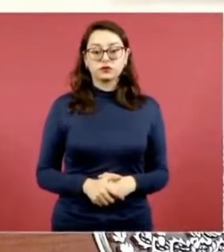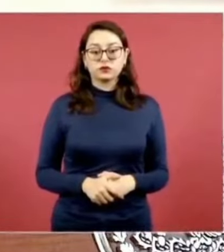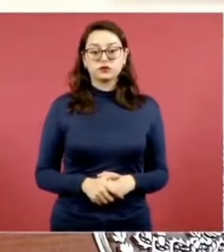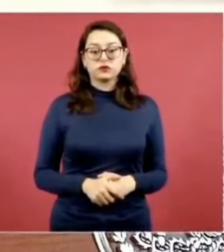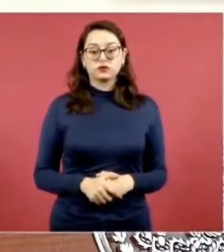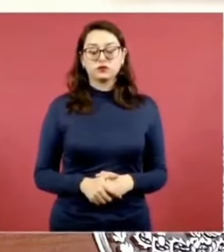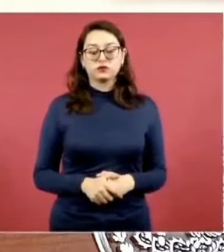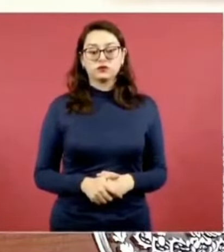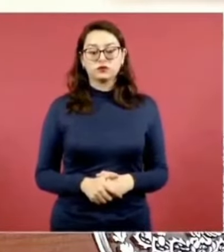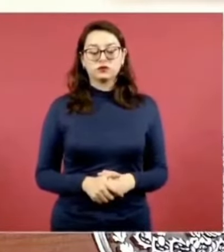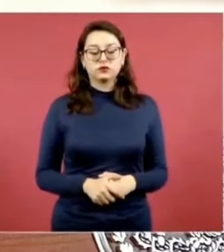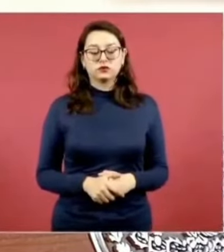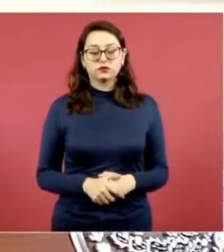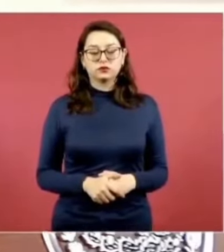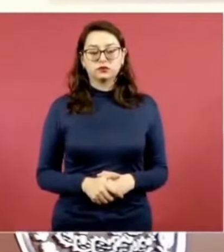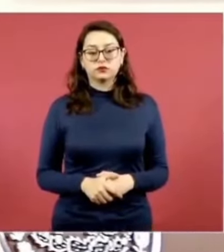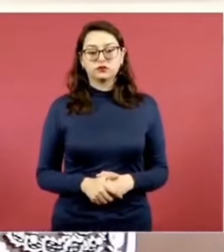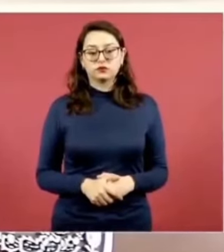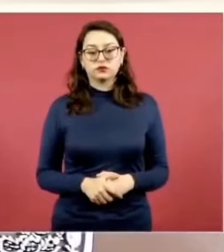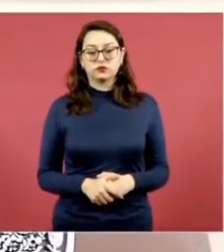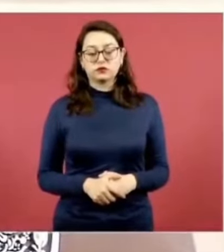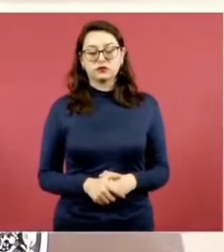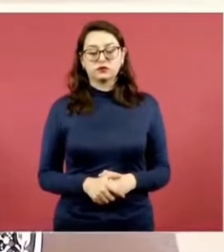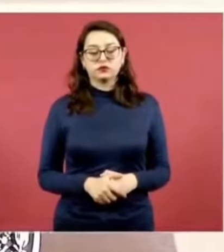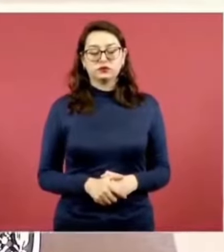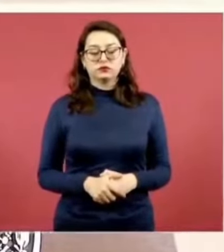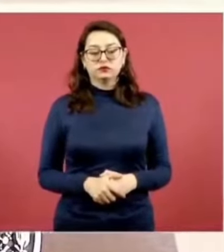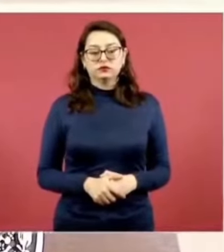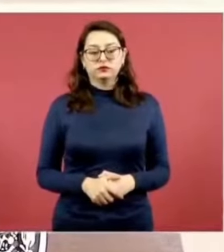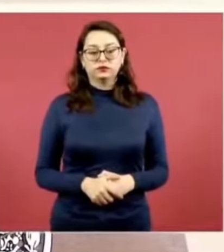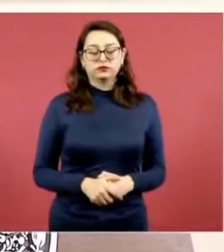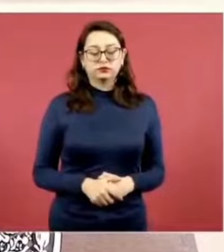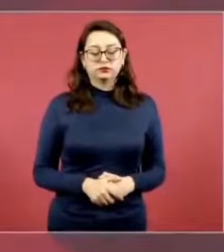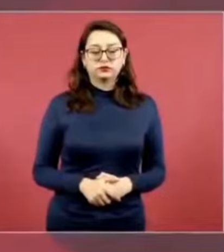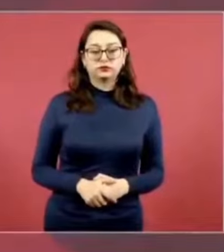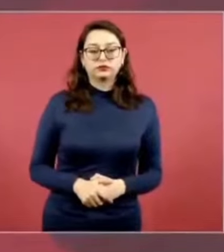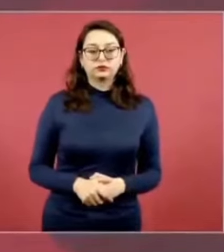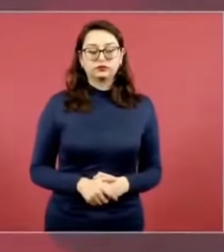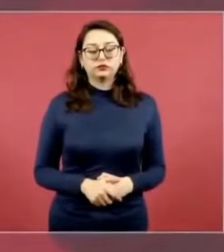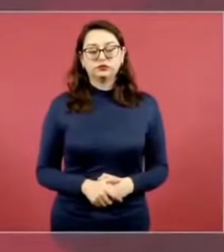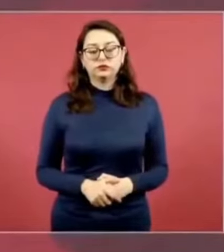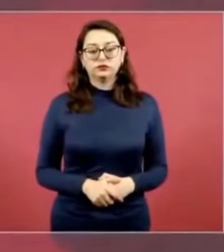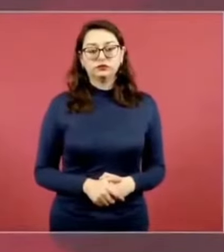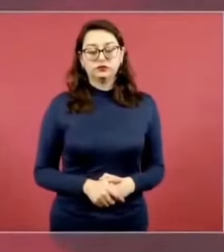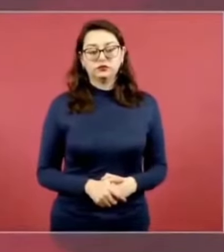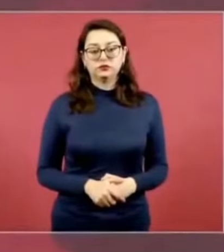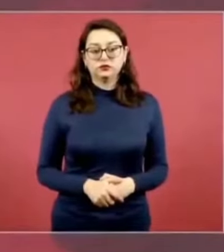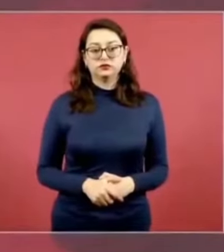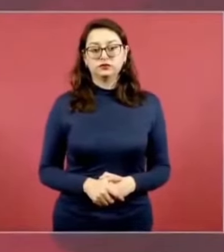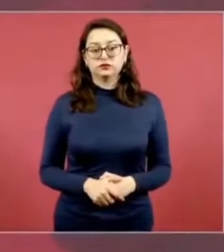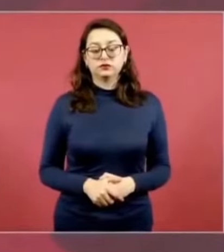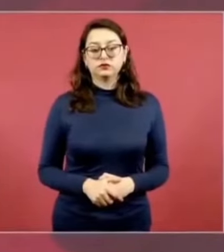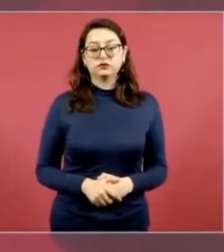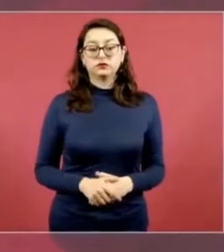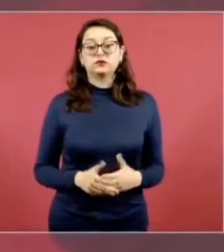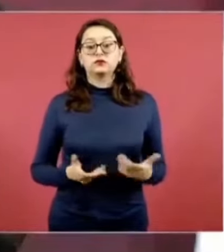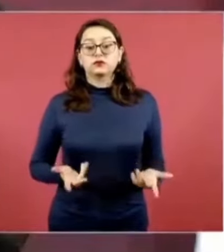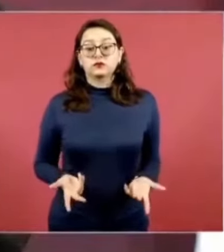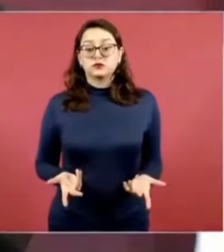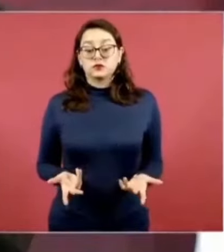y lo peor de todo es que ya estaban logrando